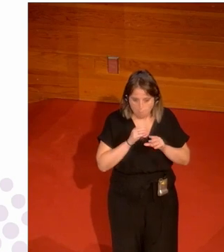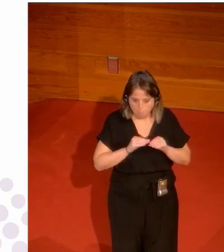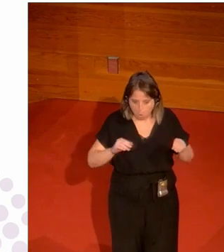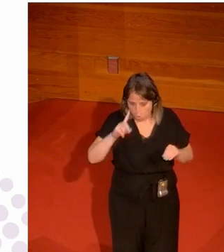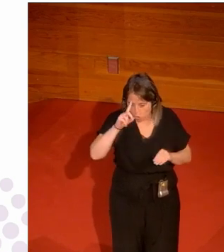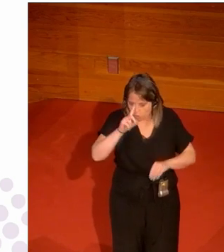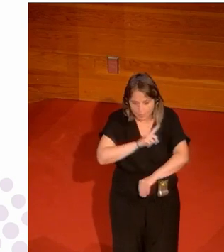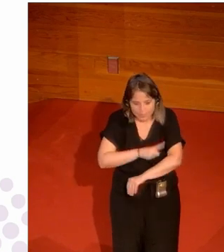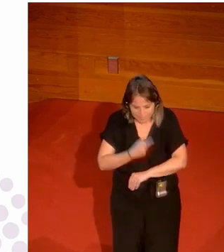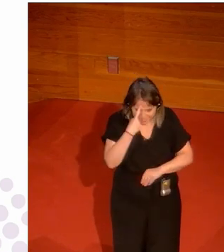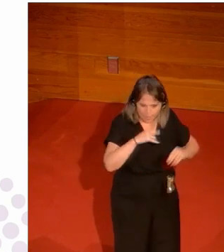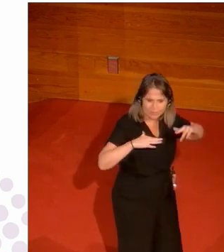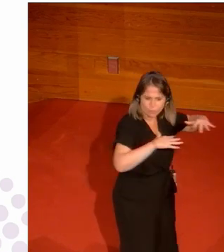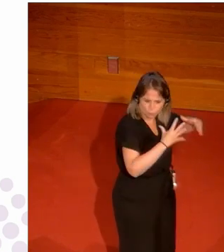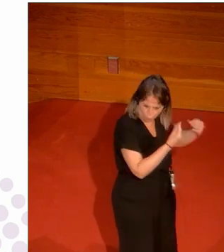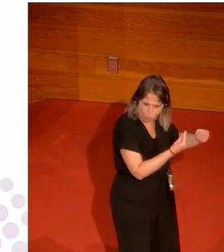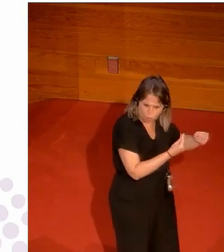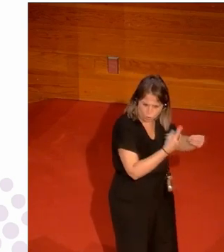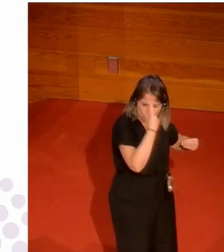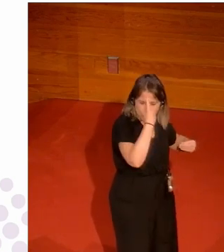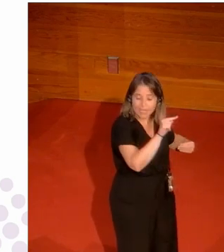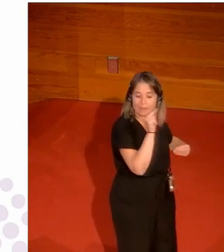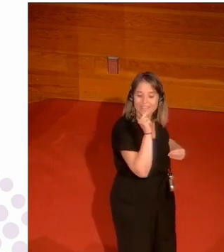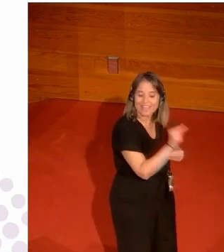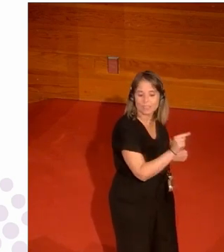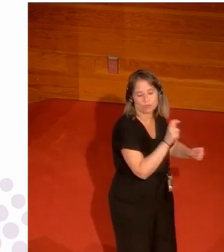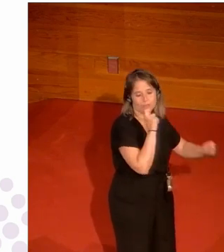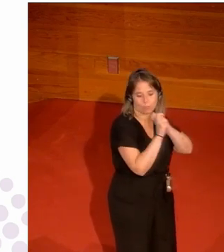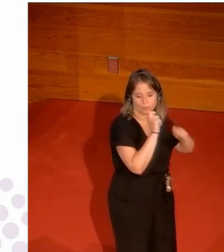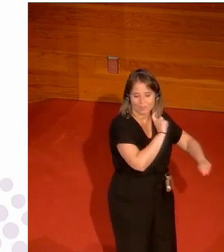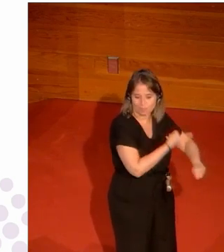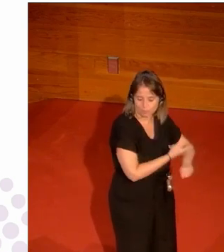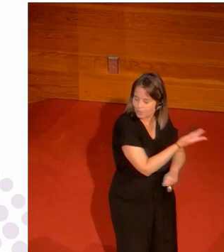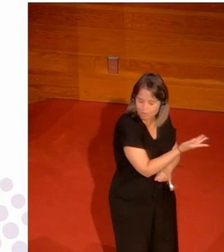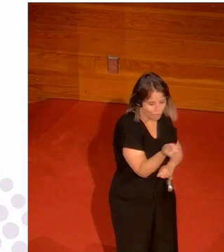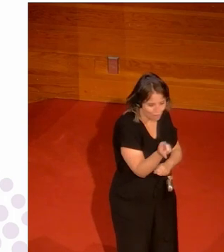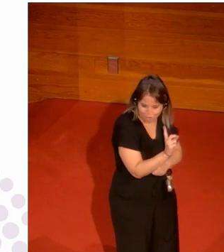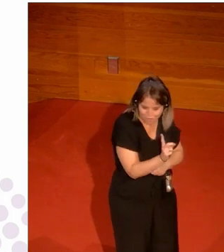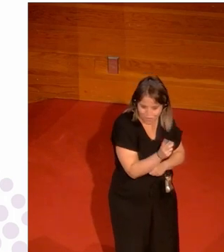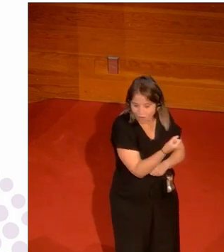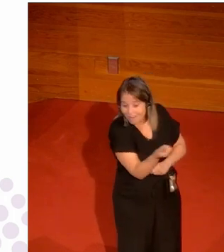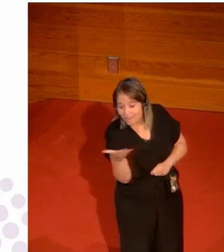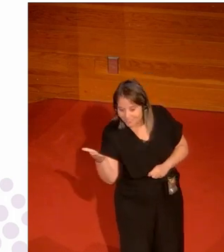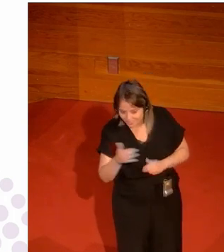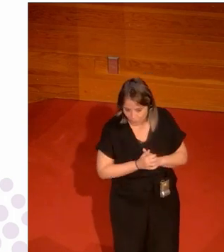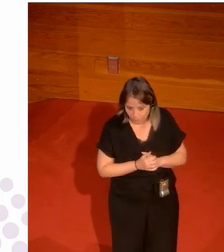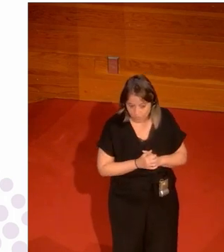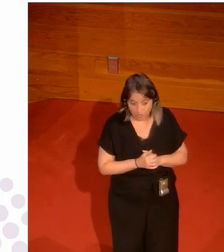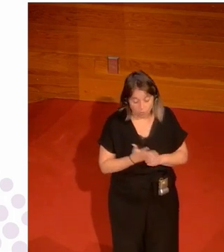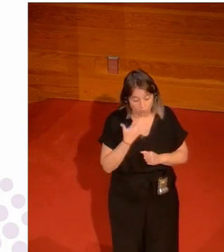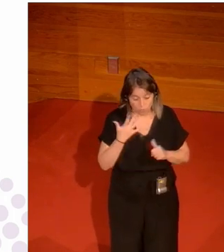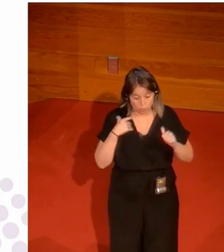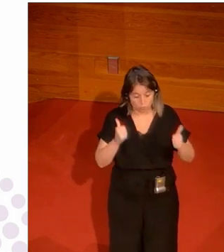que no saben de deporte saben de fútbol muchísimo y se piensan que eso es ser periodista deportivo no no, no y claro a mí me pasó lo mismo